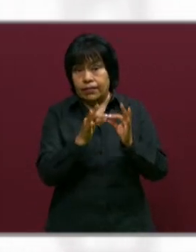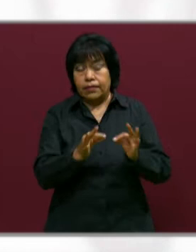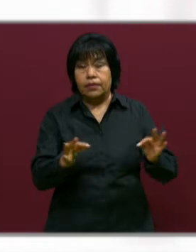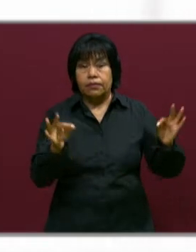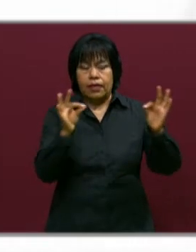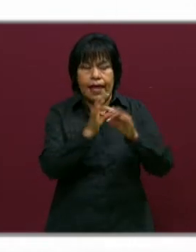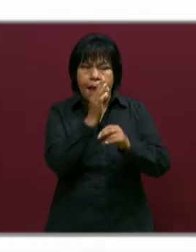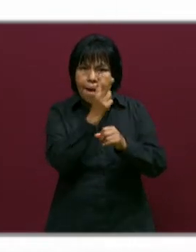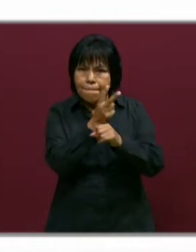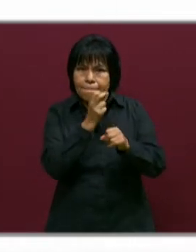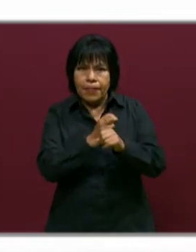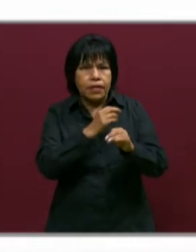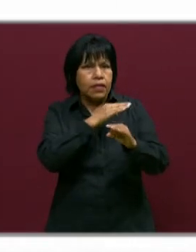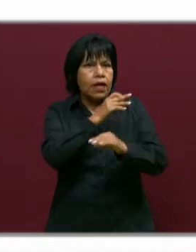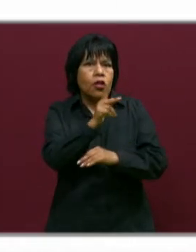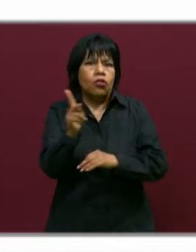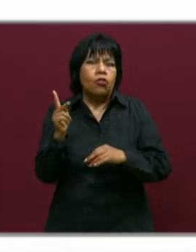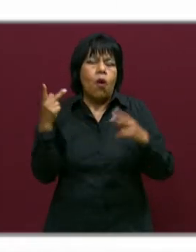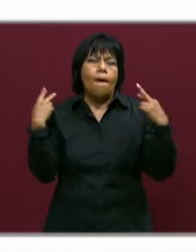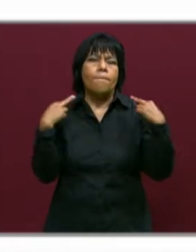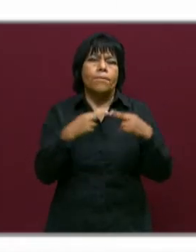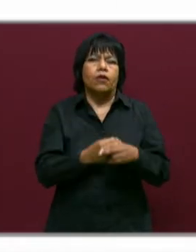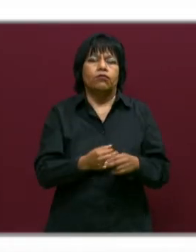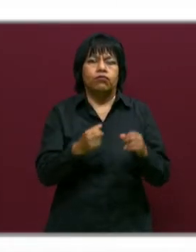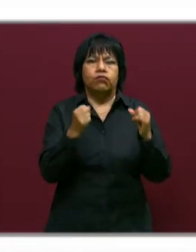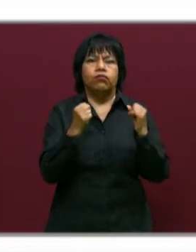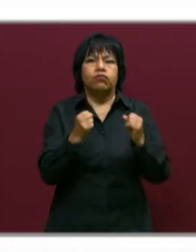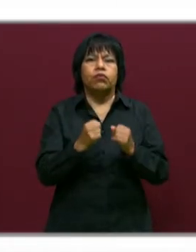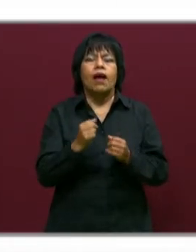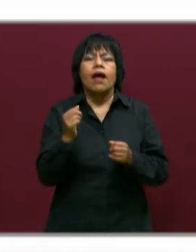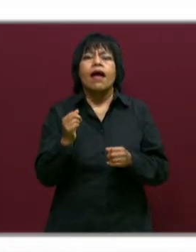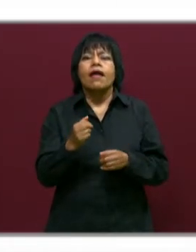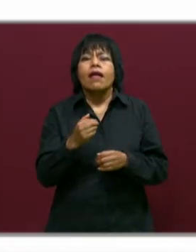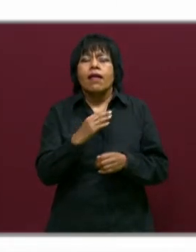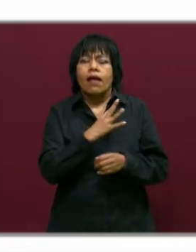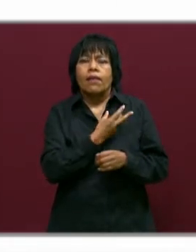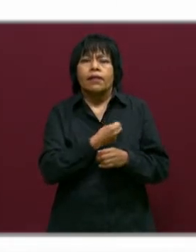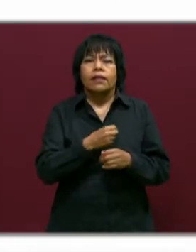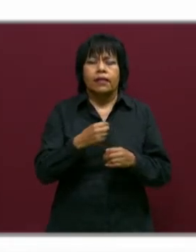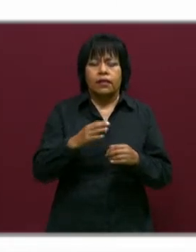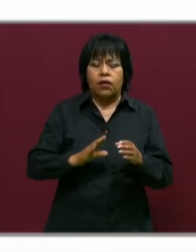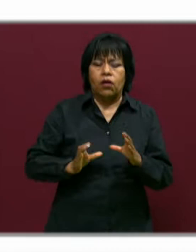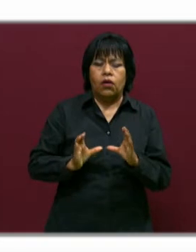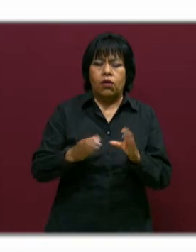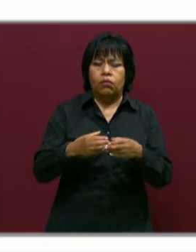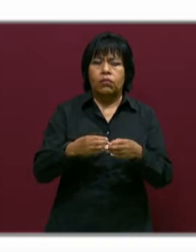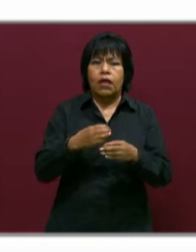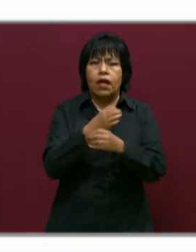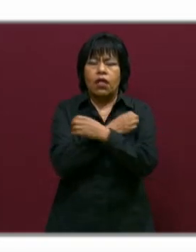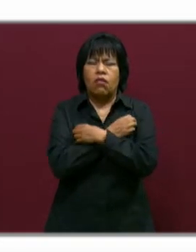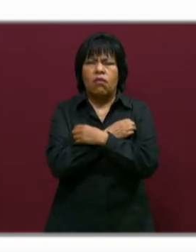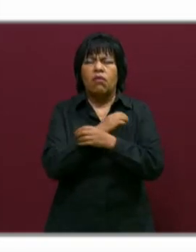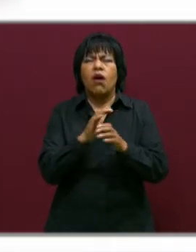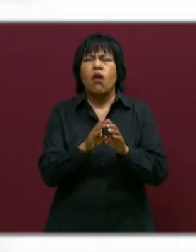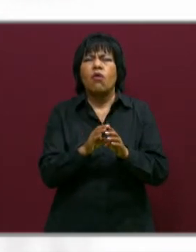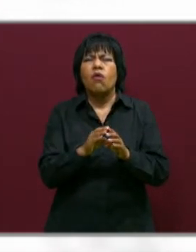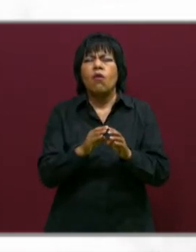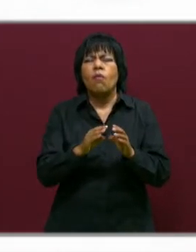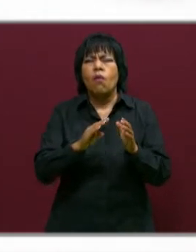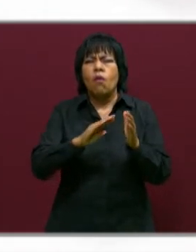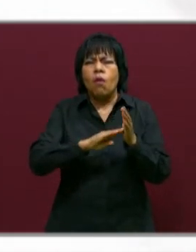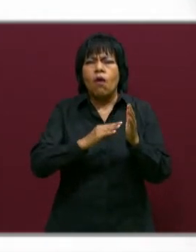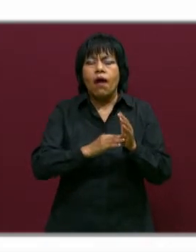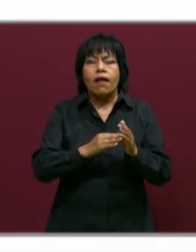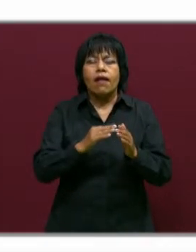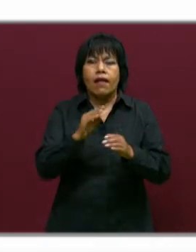nos hace una invitación a todos los docentes a seguir fortaleciendo el bienestar de la comunidad educativa, al seguir la estrategia de gestión de las